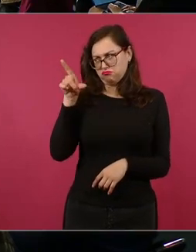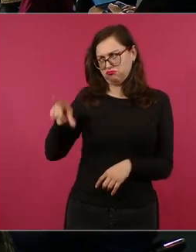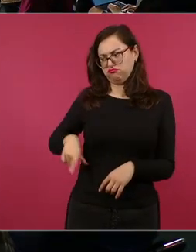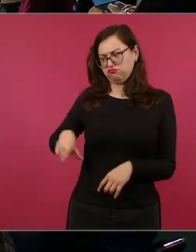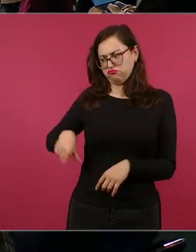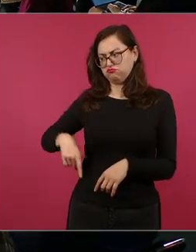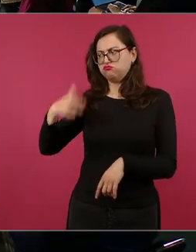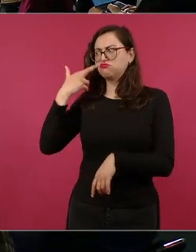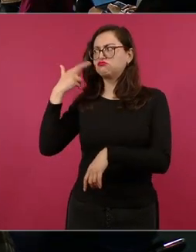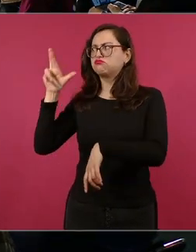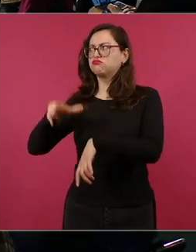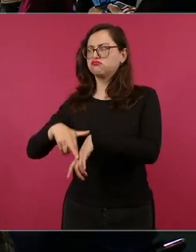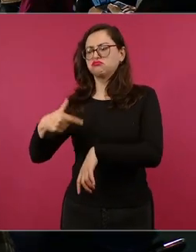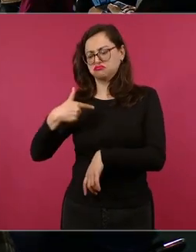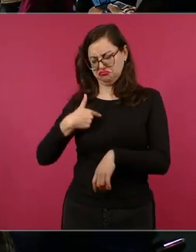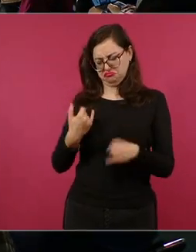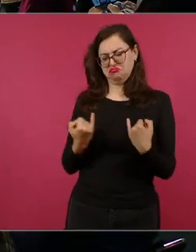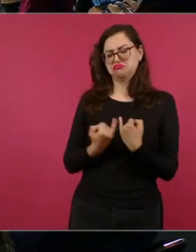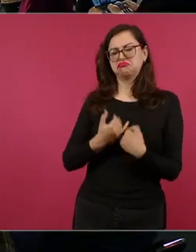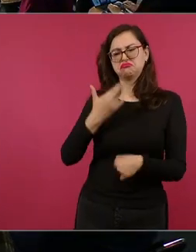¿por qué no voy a robar yo?